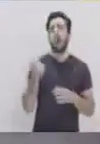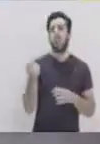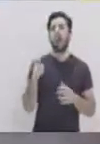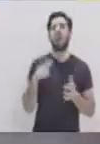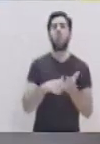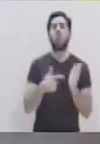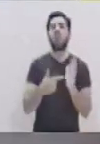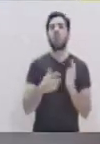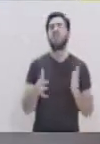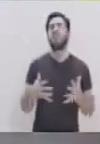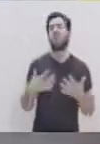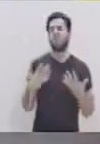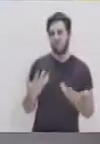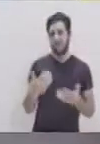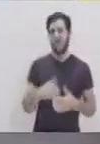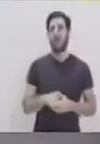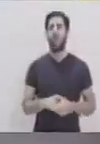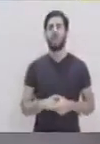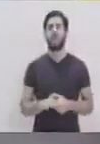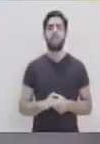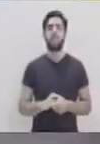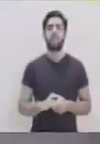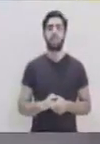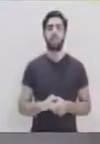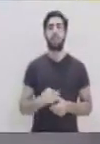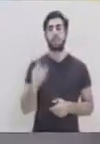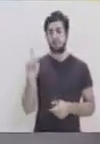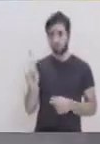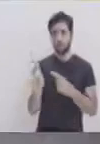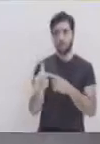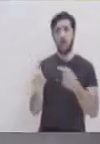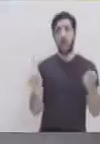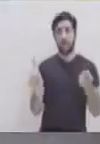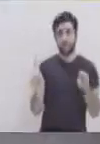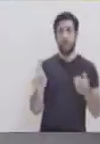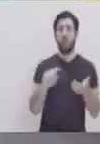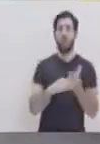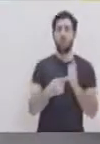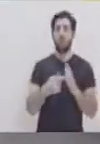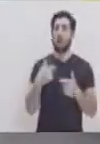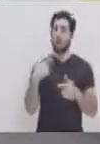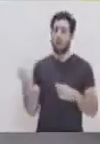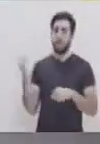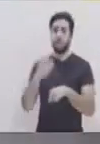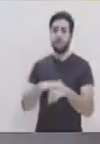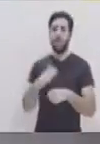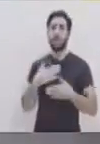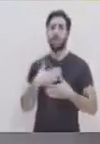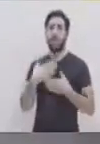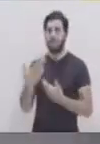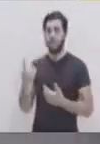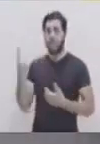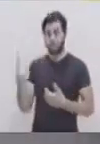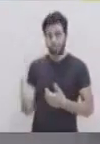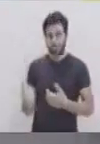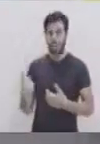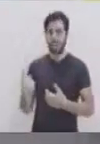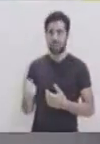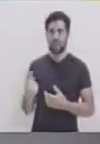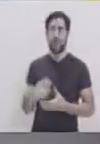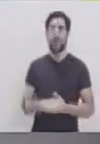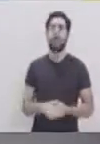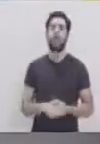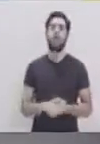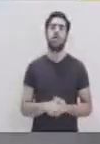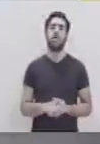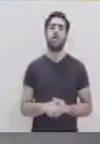qué es ser un amigo? ¿Qué describe a un amigo? Pues un amigo puede ser aquella persona a la que más le tienes confianza.